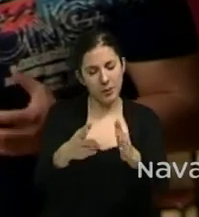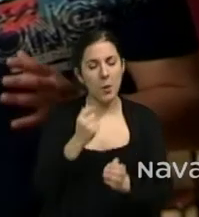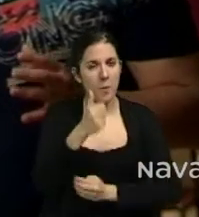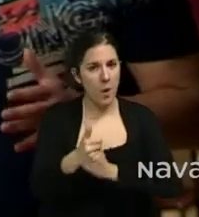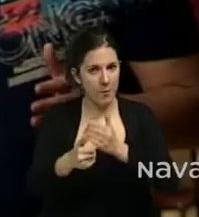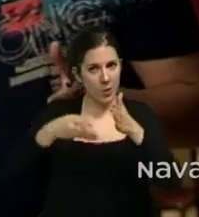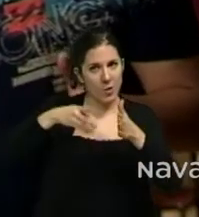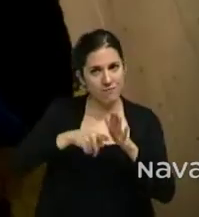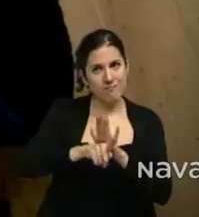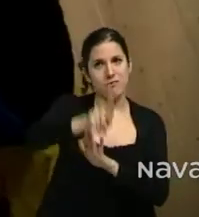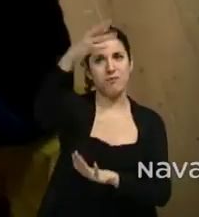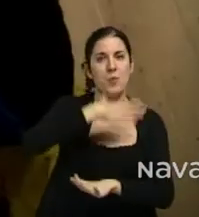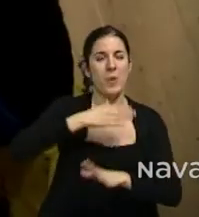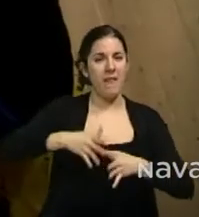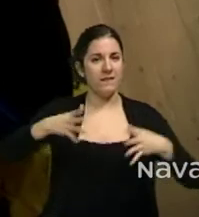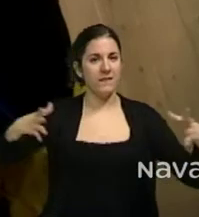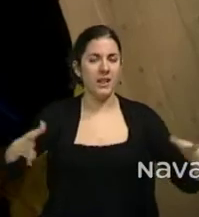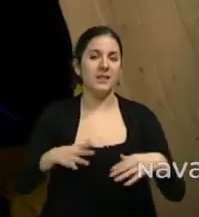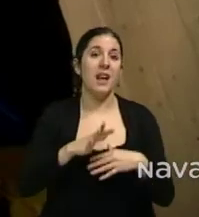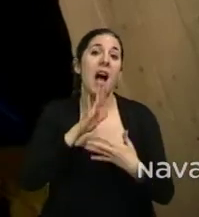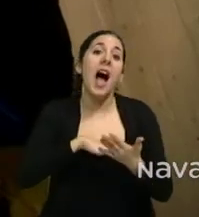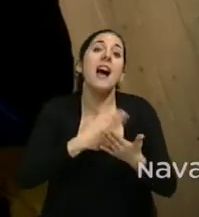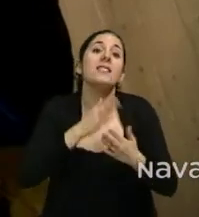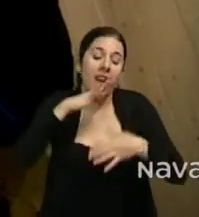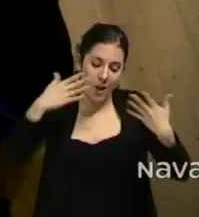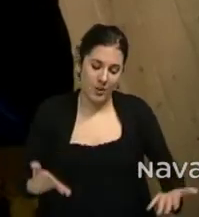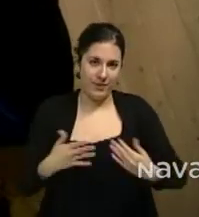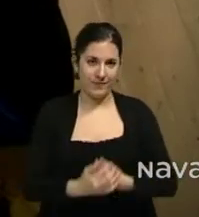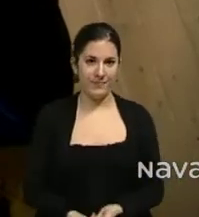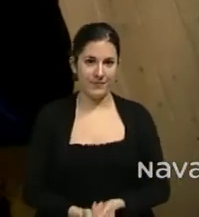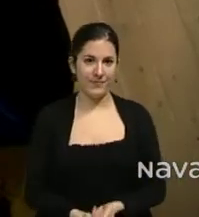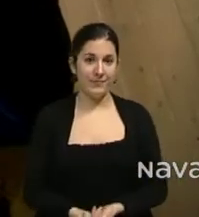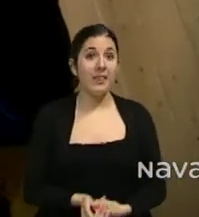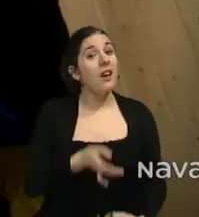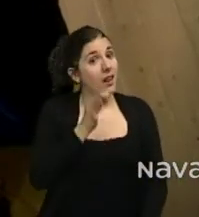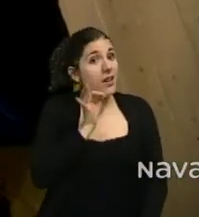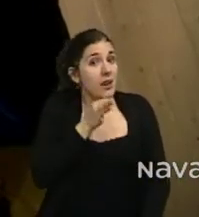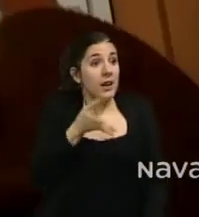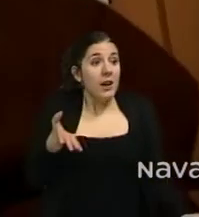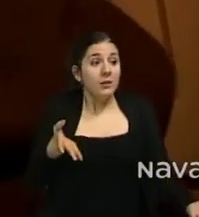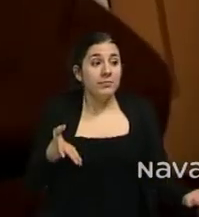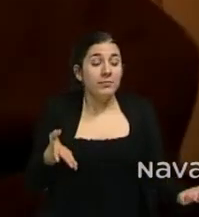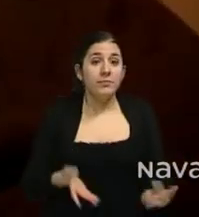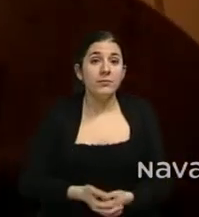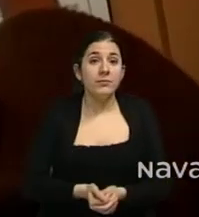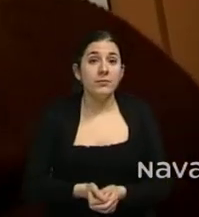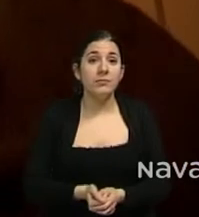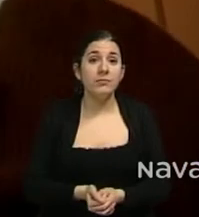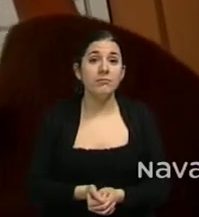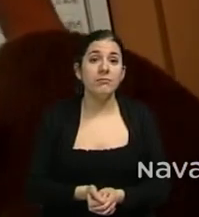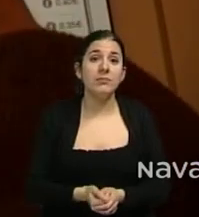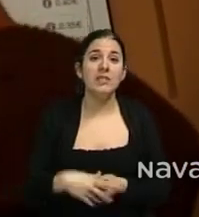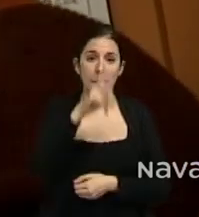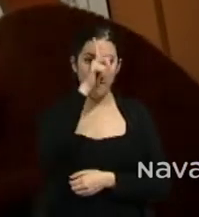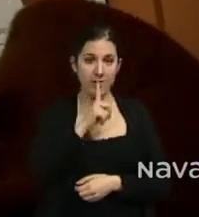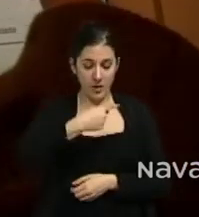creciendo, fue creciendo y se fue convirtiendo en lo que es hoy en día. La verdad es que en el perfil de muchos